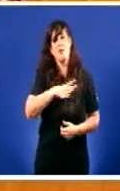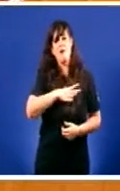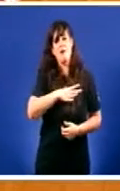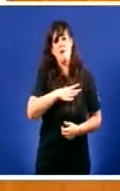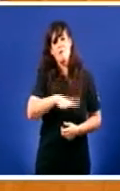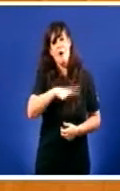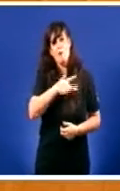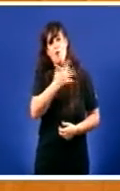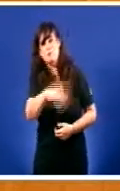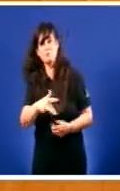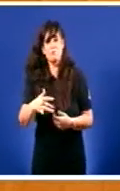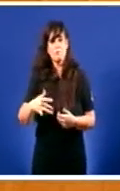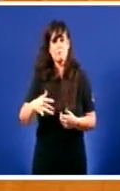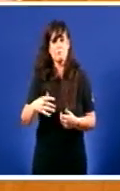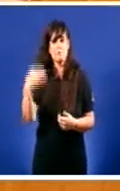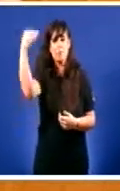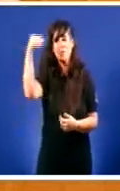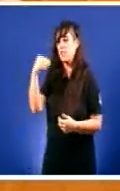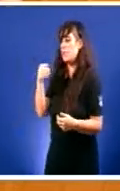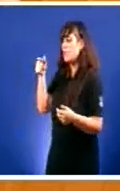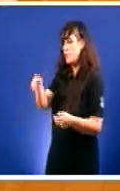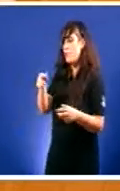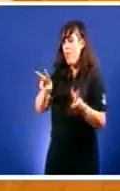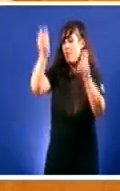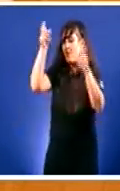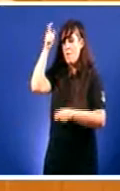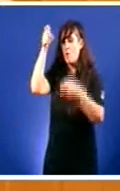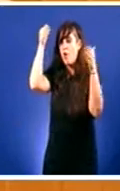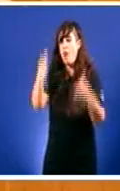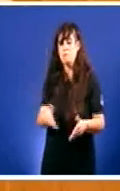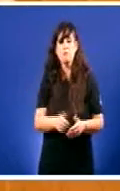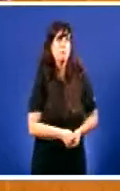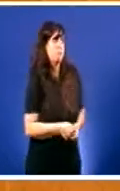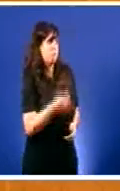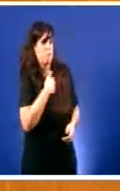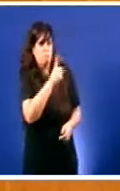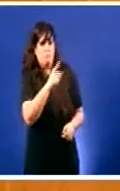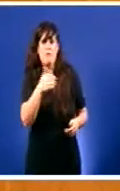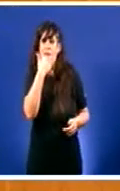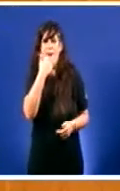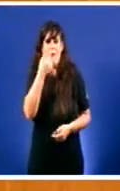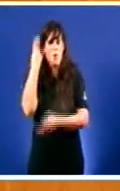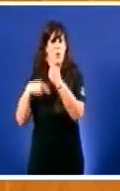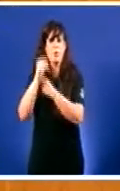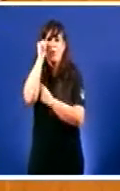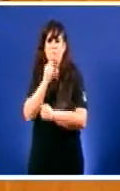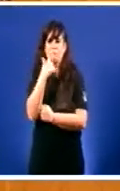importante Non, pero a cuestión A cuestión é o Rural Galera Algo cheira mal na deputación de Ourense Algo cheira mal